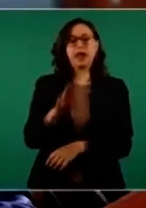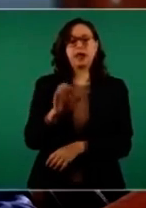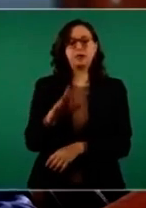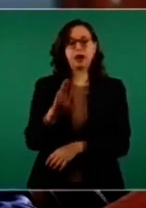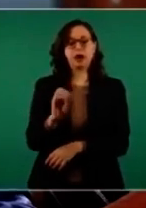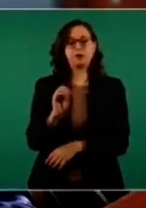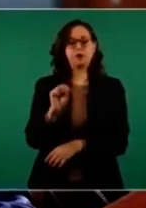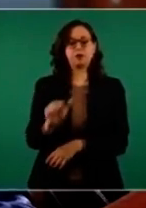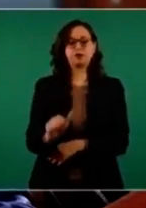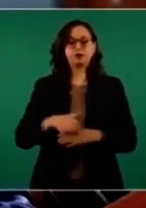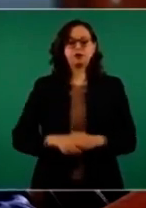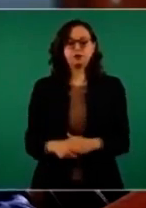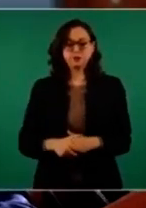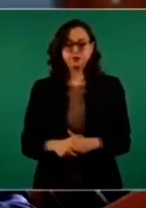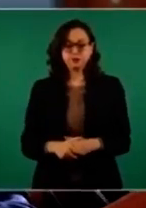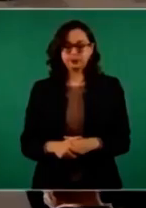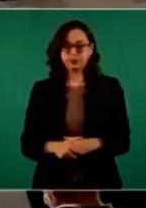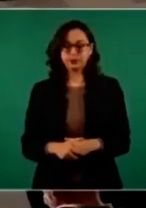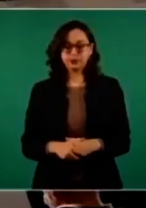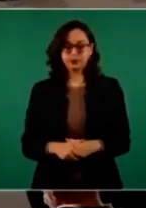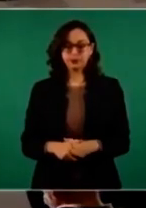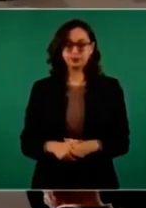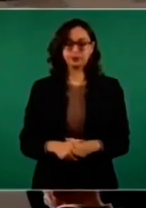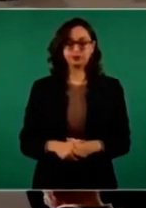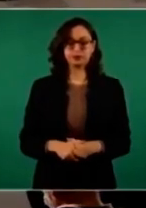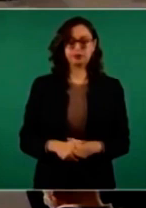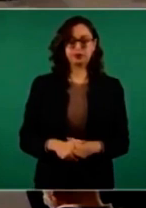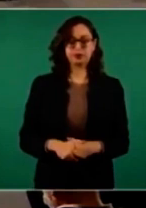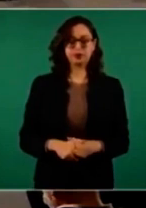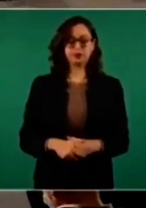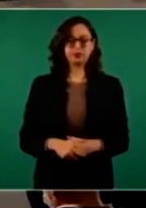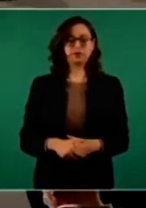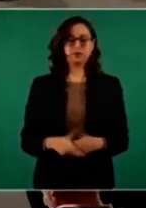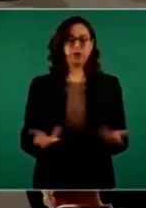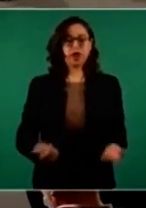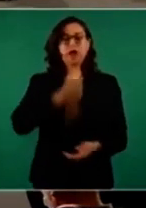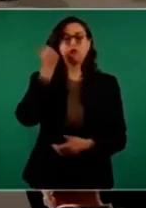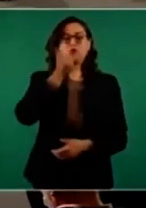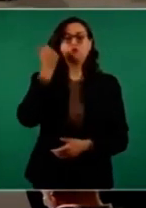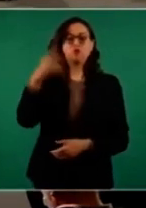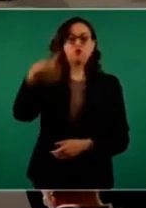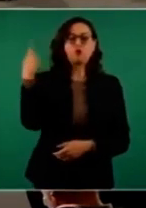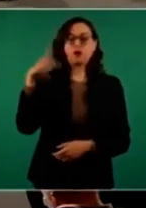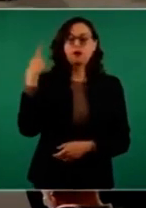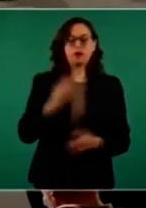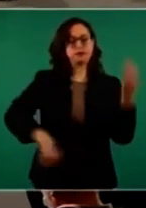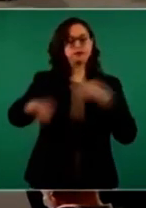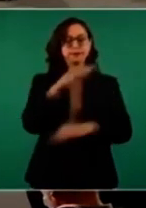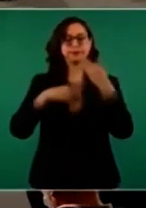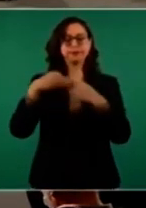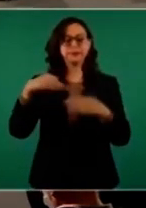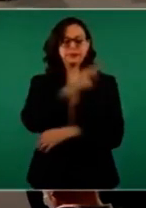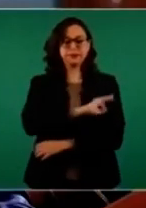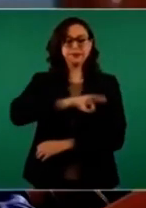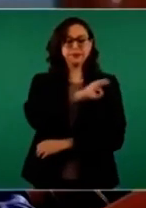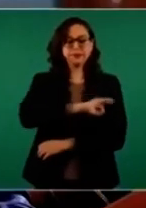Felicidades a los estudiantes de Puebla, de todo el estado, de